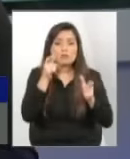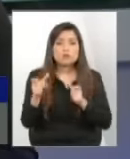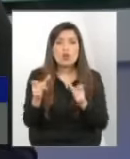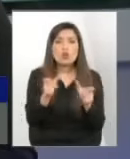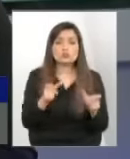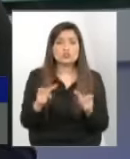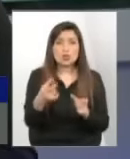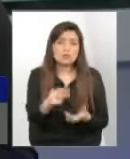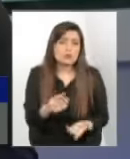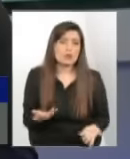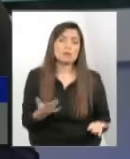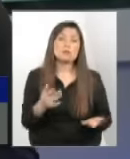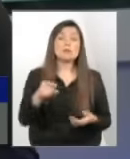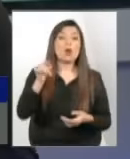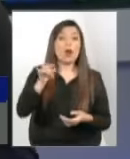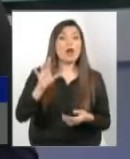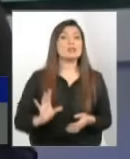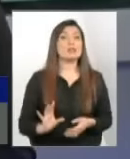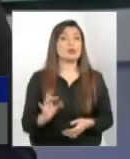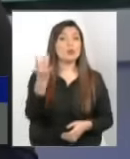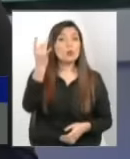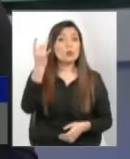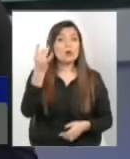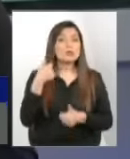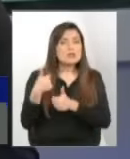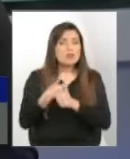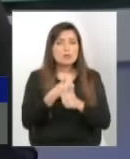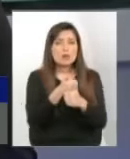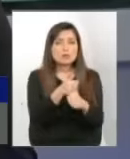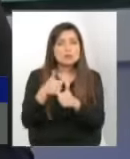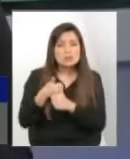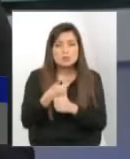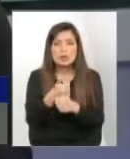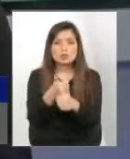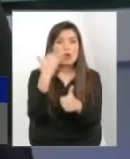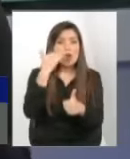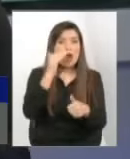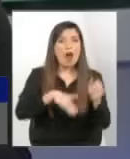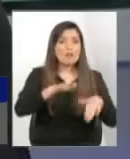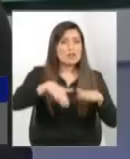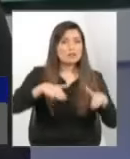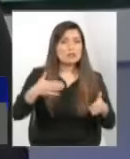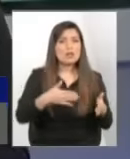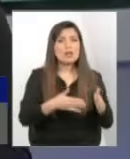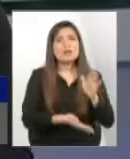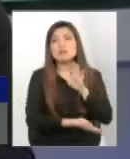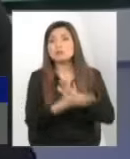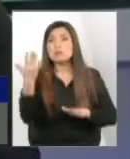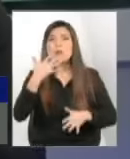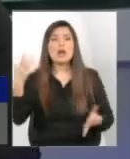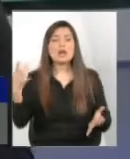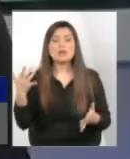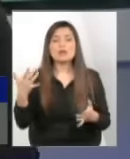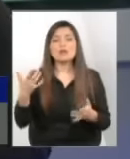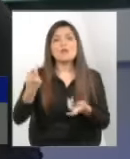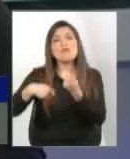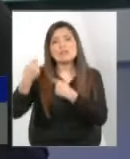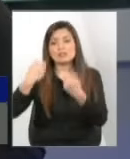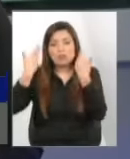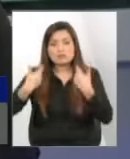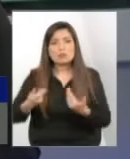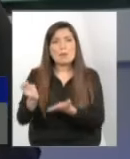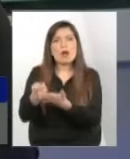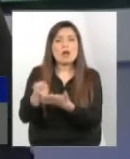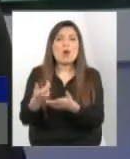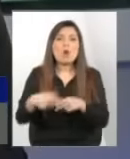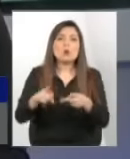propósito de que se descubre a raíz de seguimiento de que estos niños muchas veces habían sido llevados para prostitución o para esclavitud